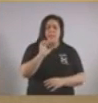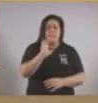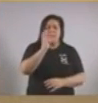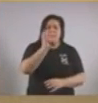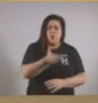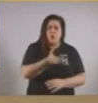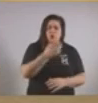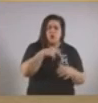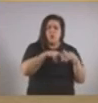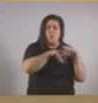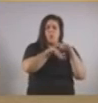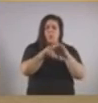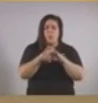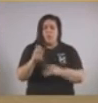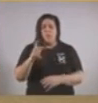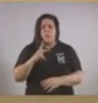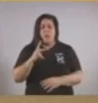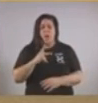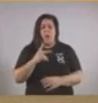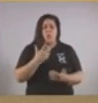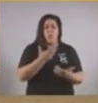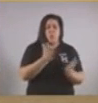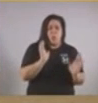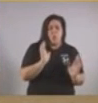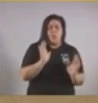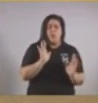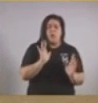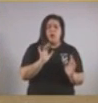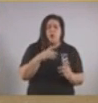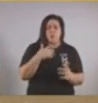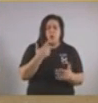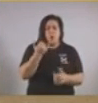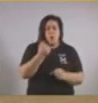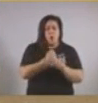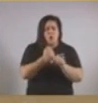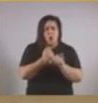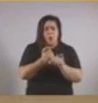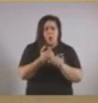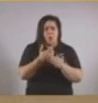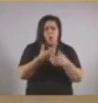un sanatorio privado? ¿Se está trabajando de manera mancomunada con esto?